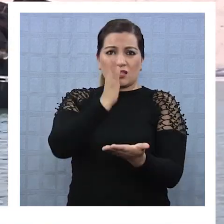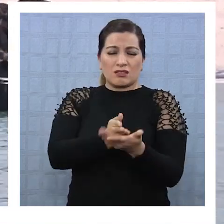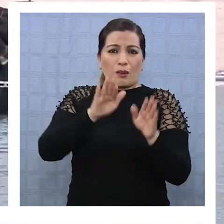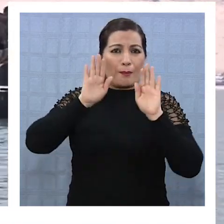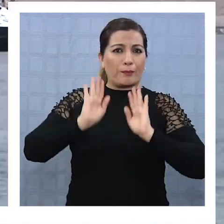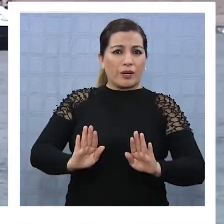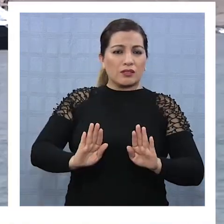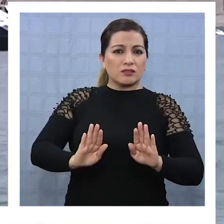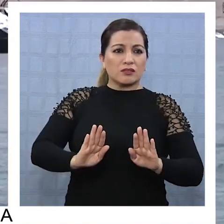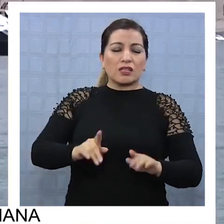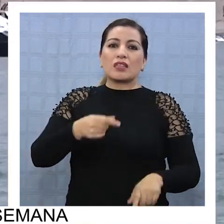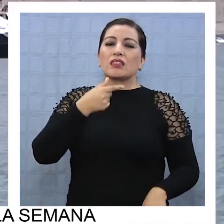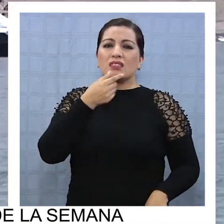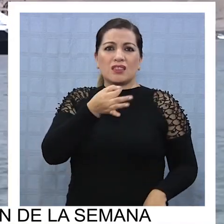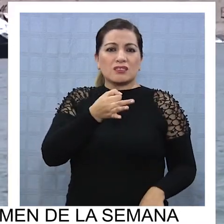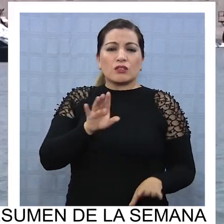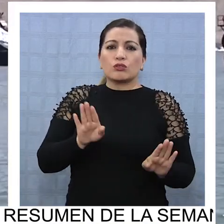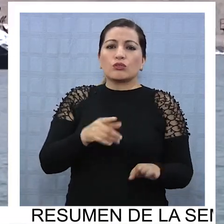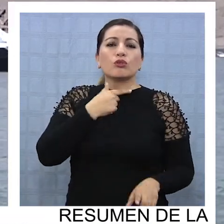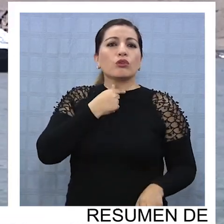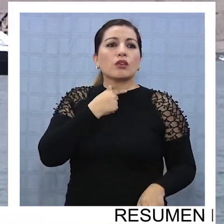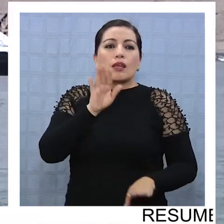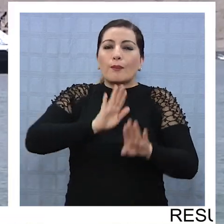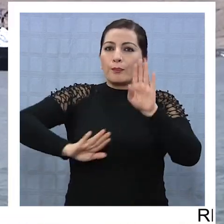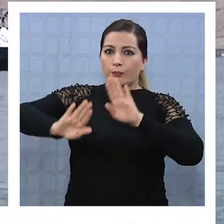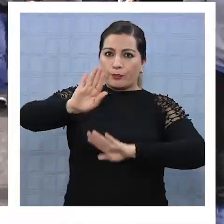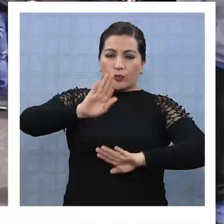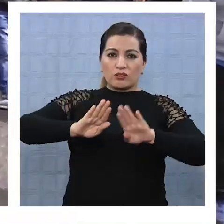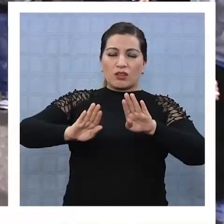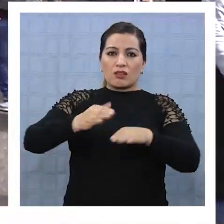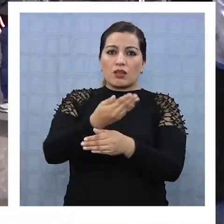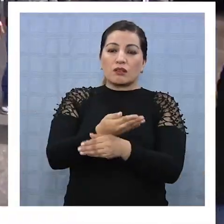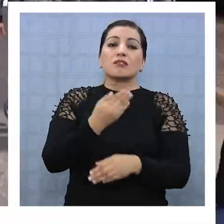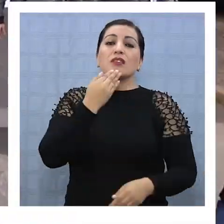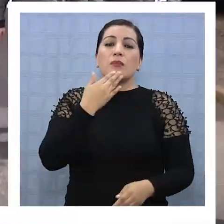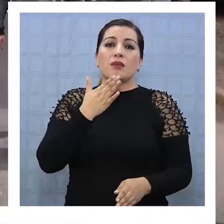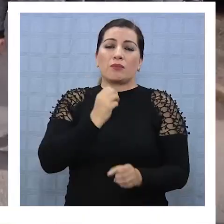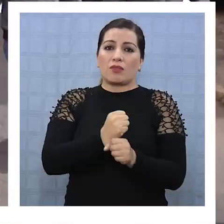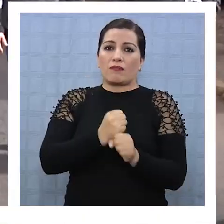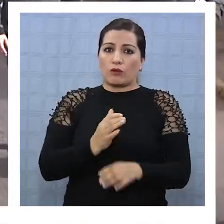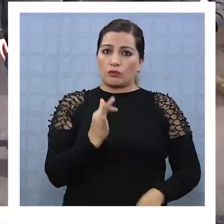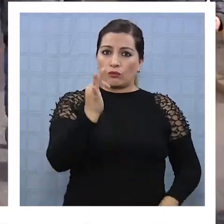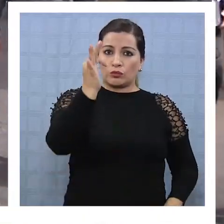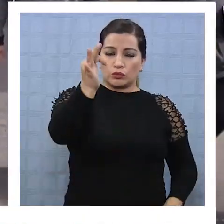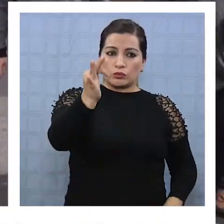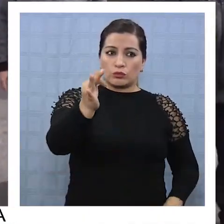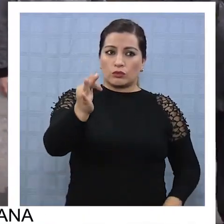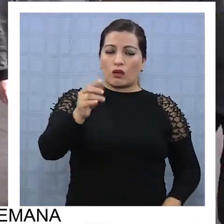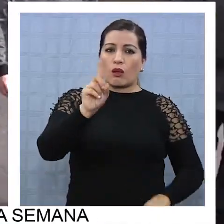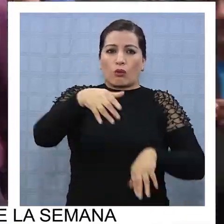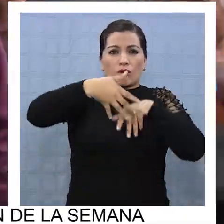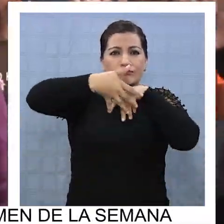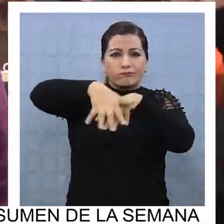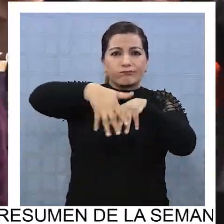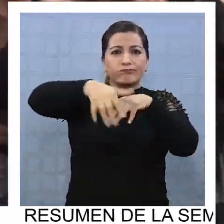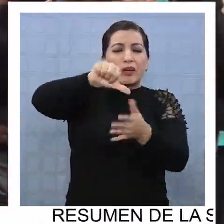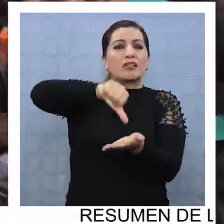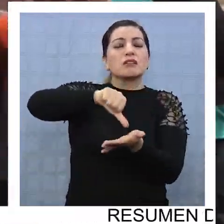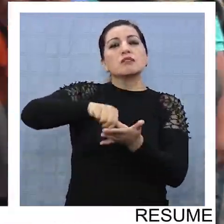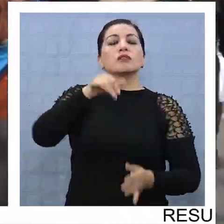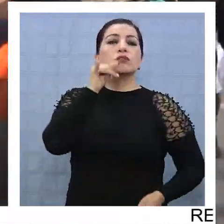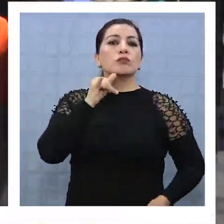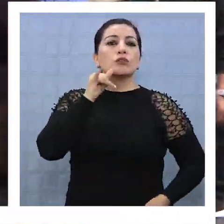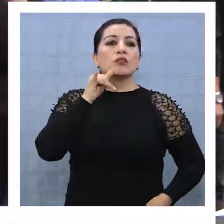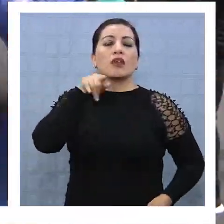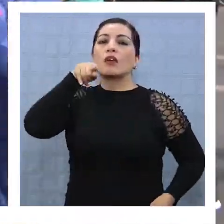paralizar sus labores, estimando que esa medida apunta a proteger el recurso y su fuente de trabajo futuro. Una festiva marcha